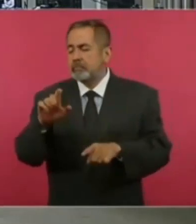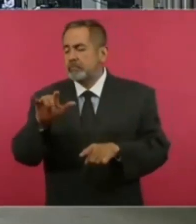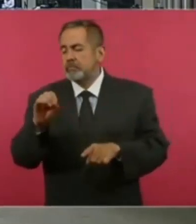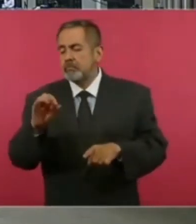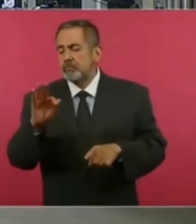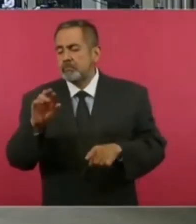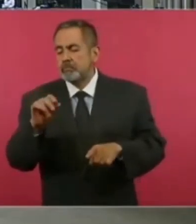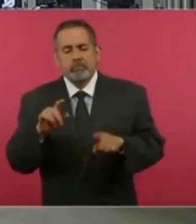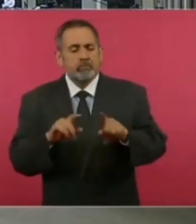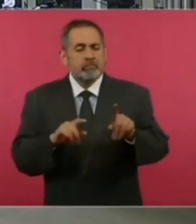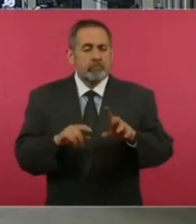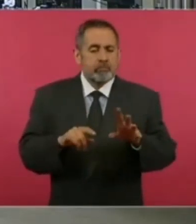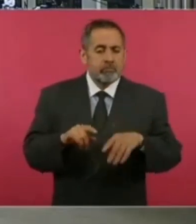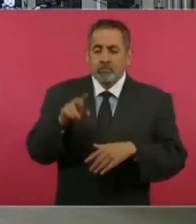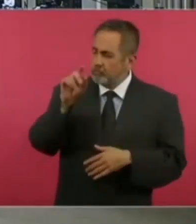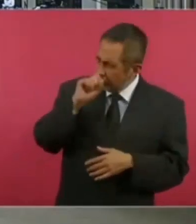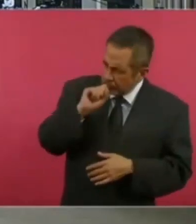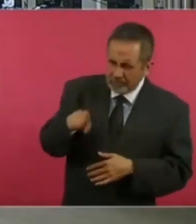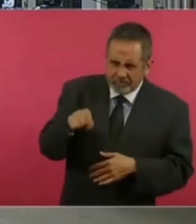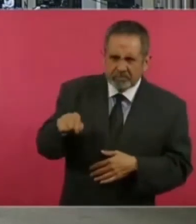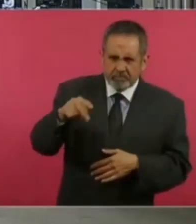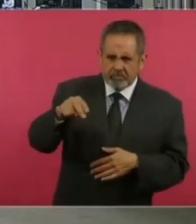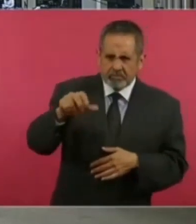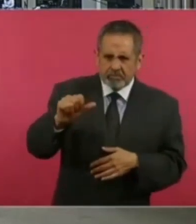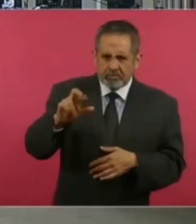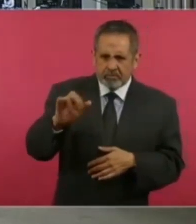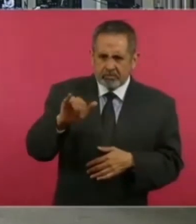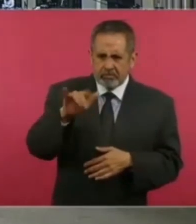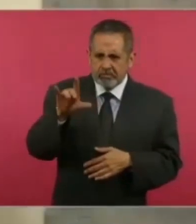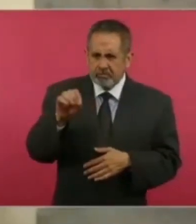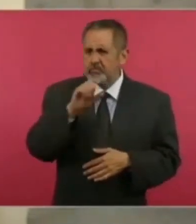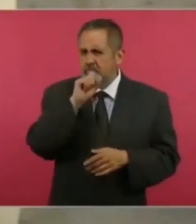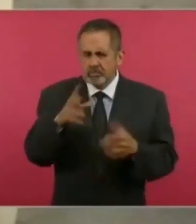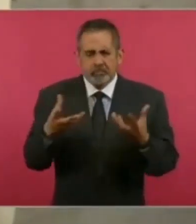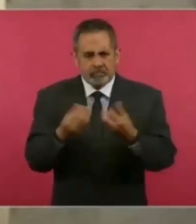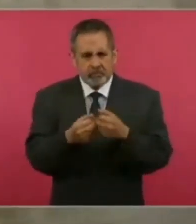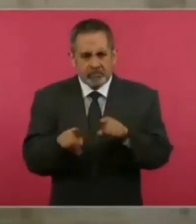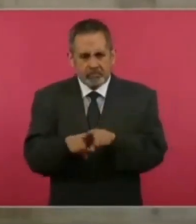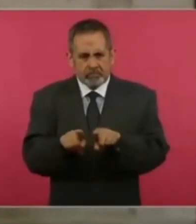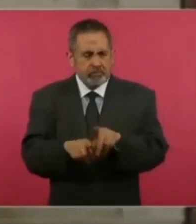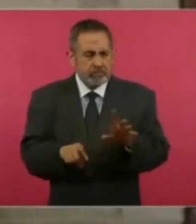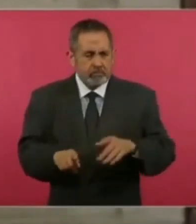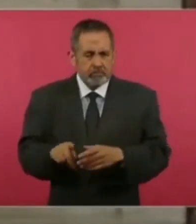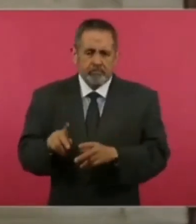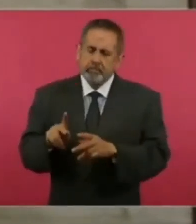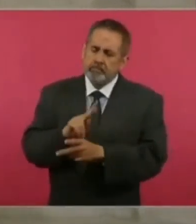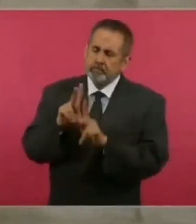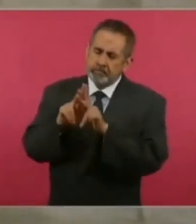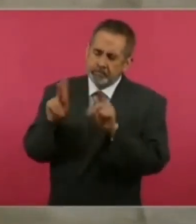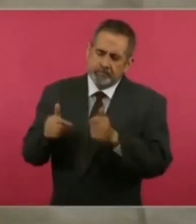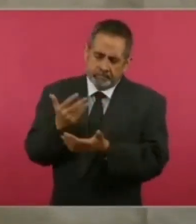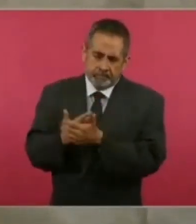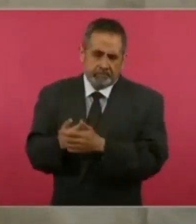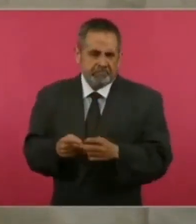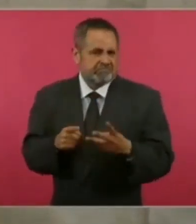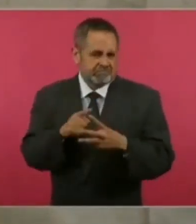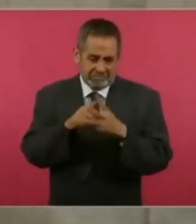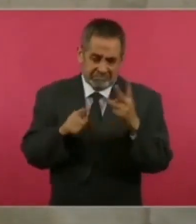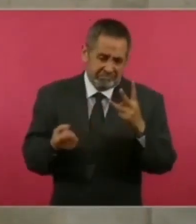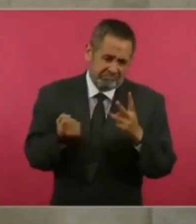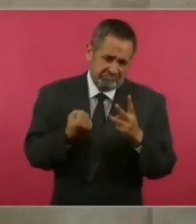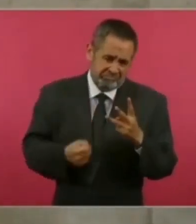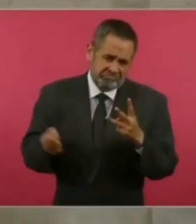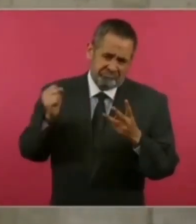pero había no, Naranjo también Naranjo que en paz descanse extraordinario